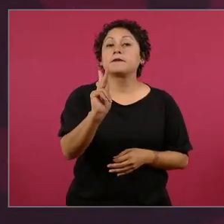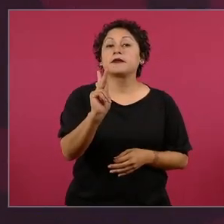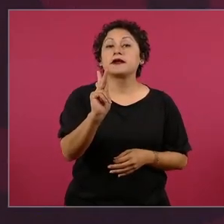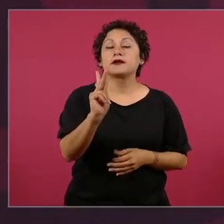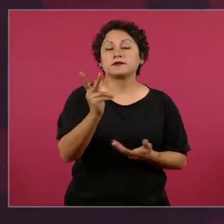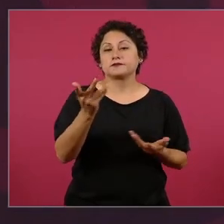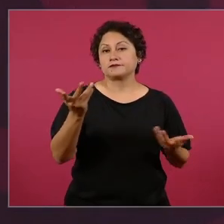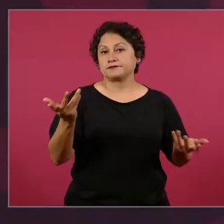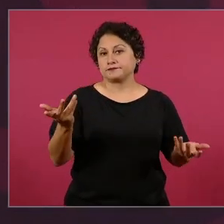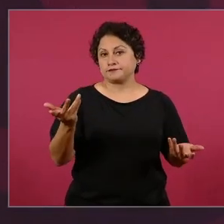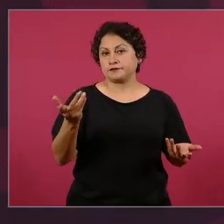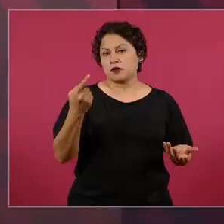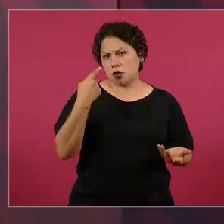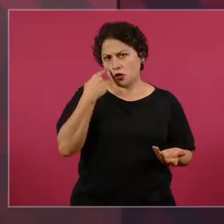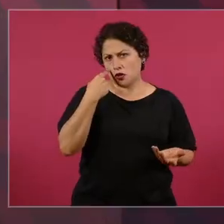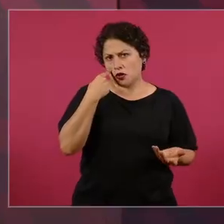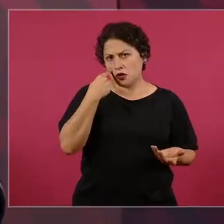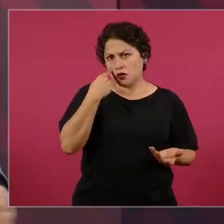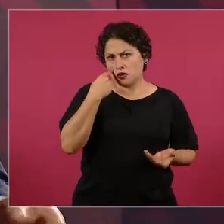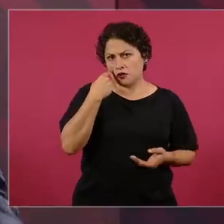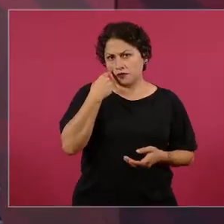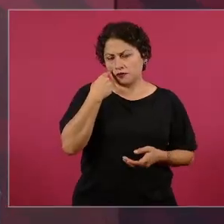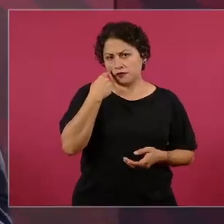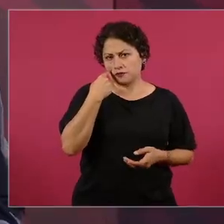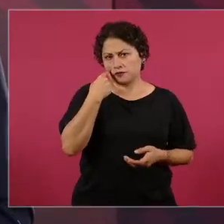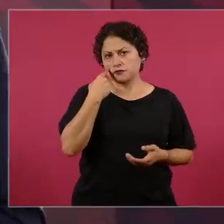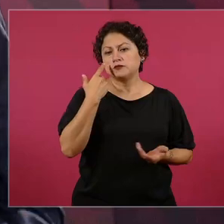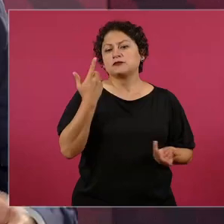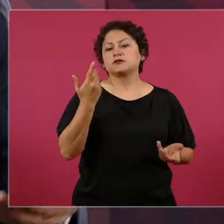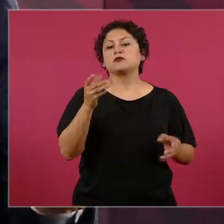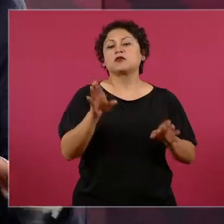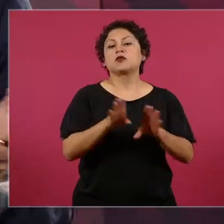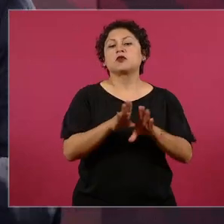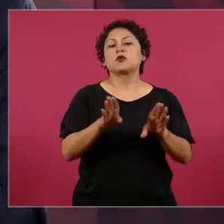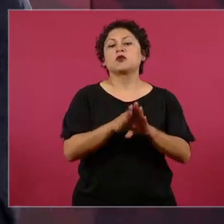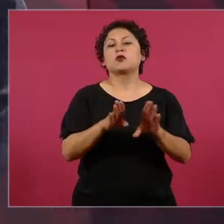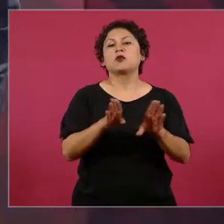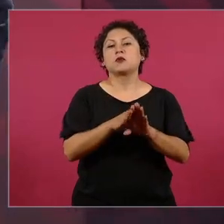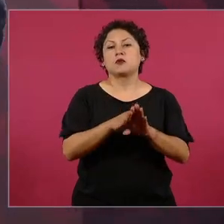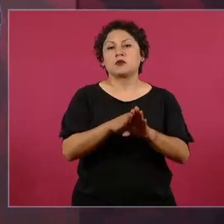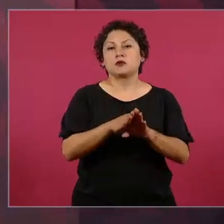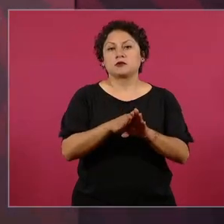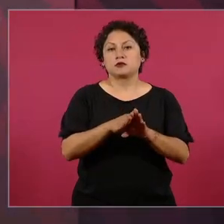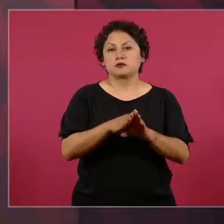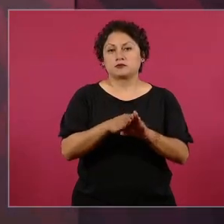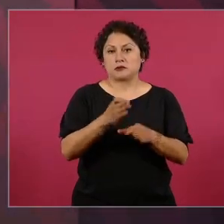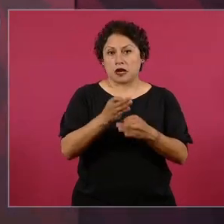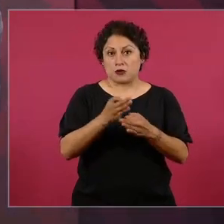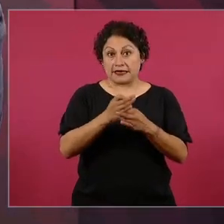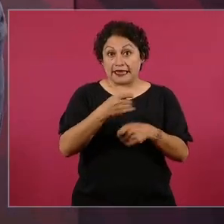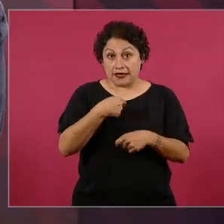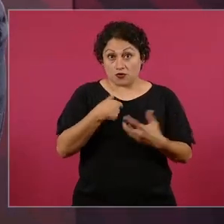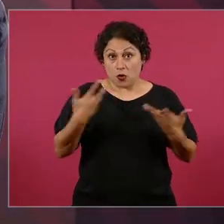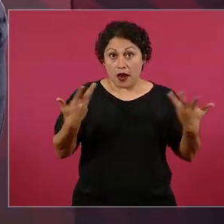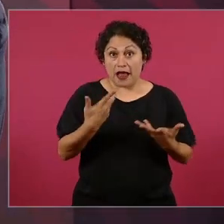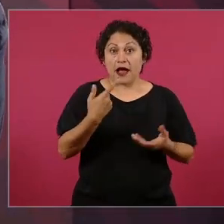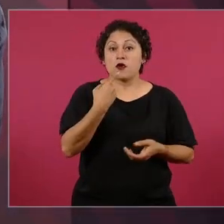vería que se presentara una solicitud de juicio político contra la señora Piña